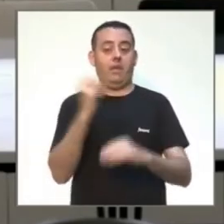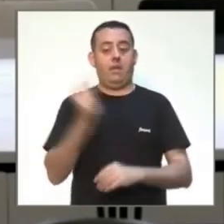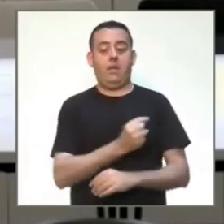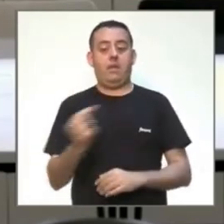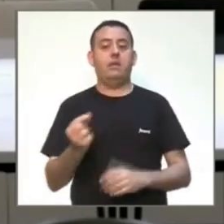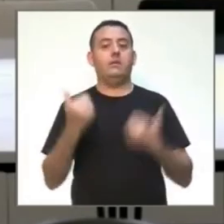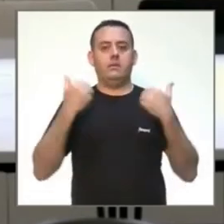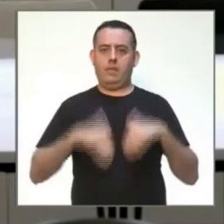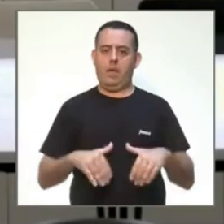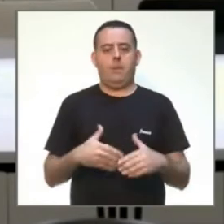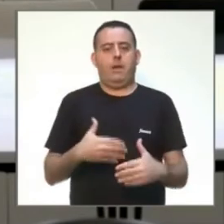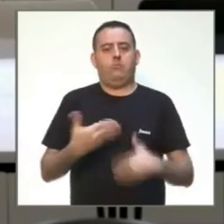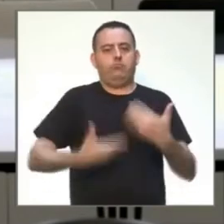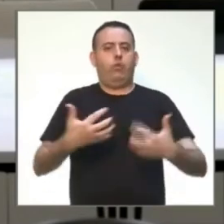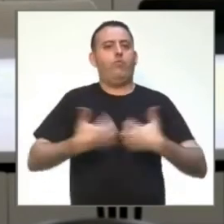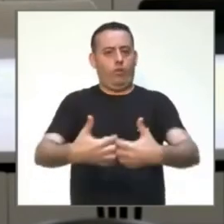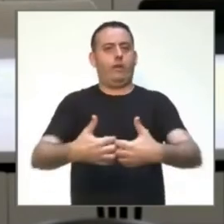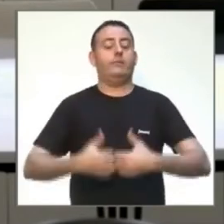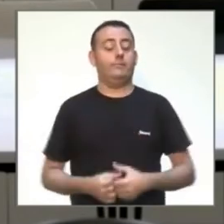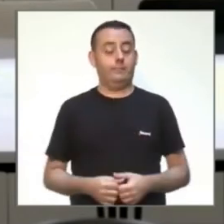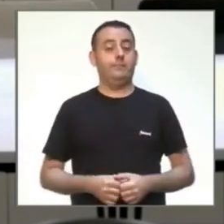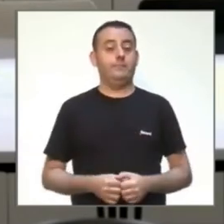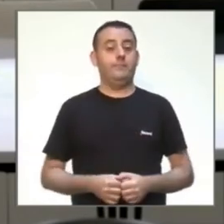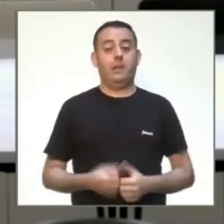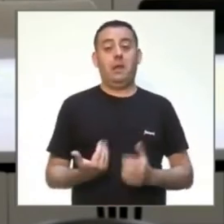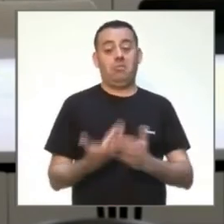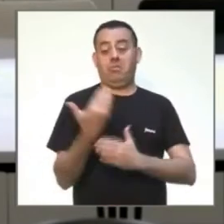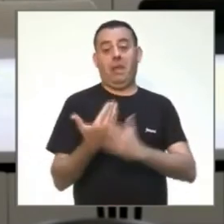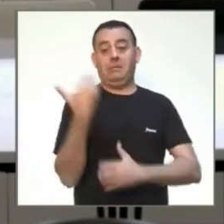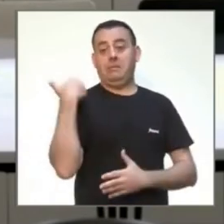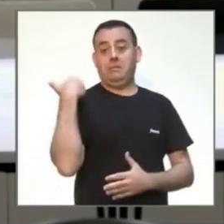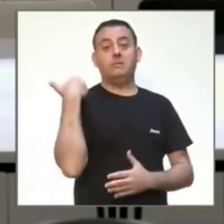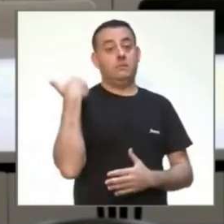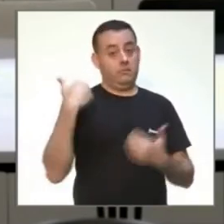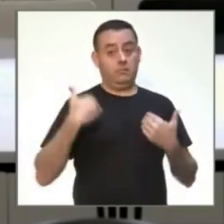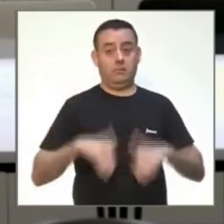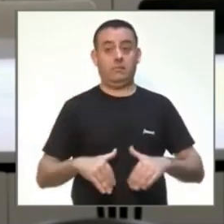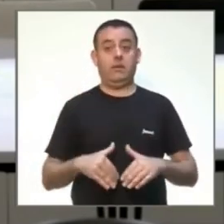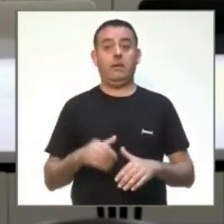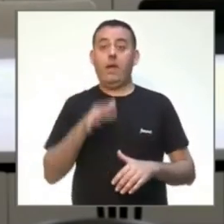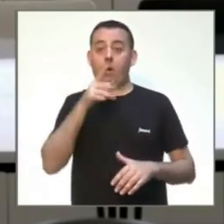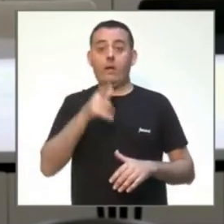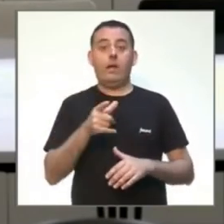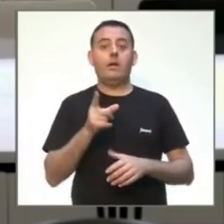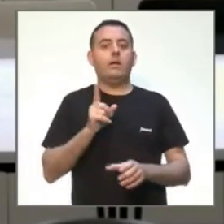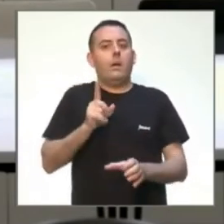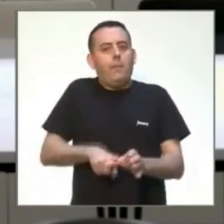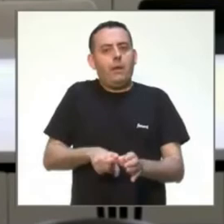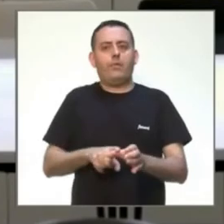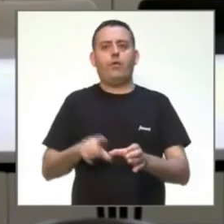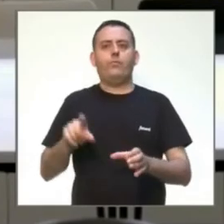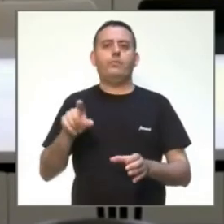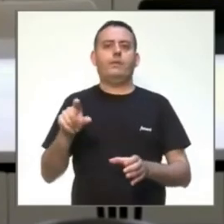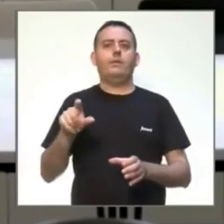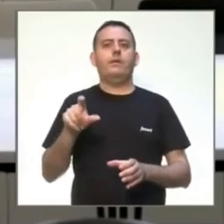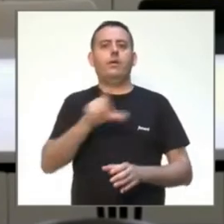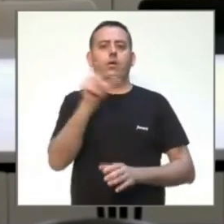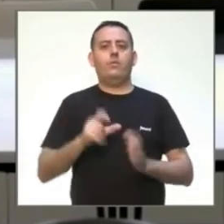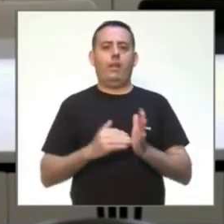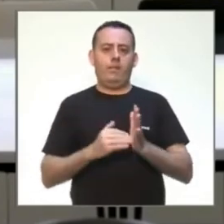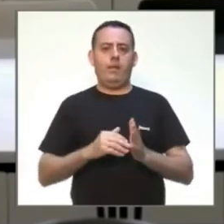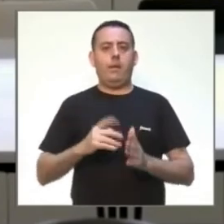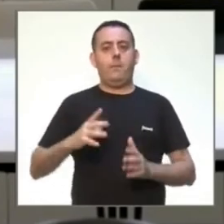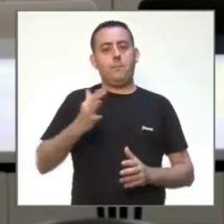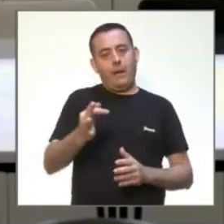nivel operativo. Y hace muy pocos días. Y ahora ya, gracias a la amplificación de la Generalitat Valenciana y la empresa Global